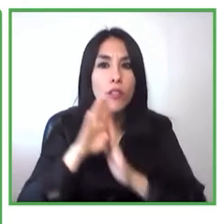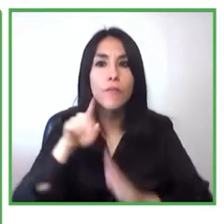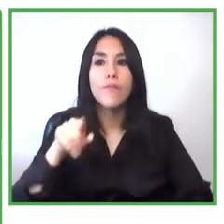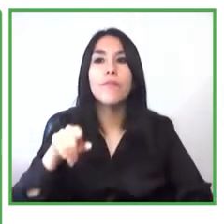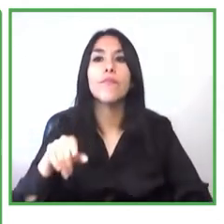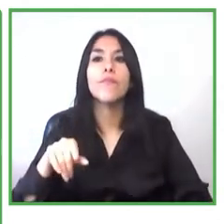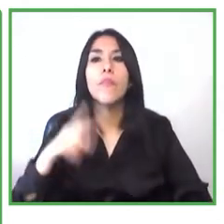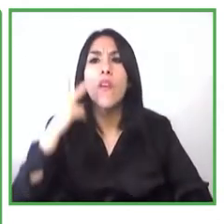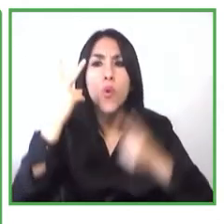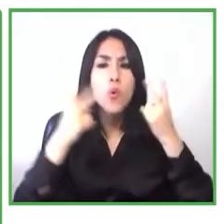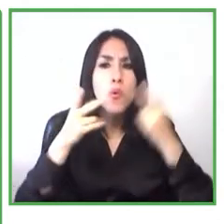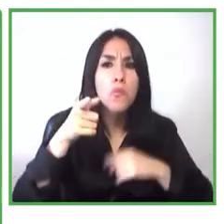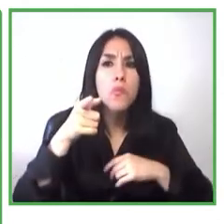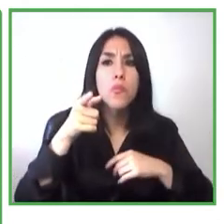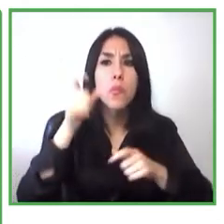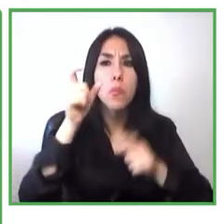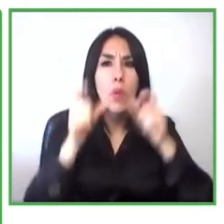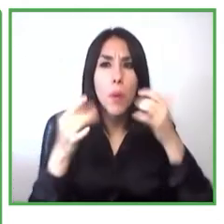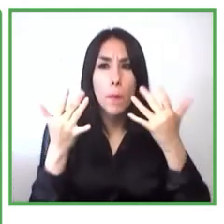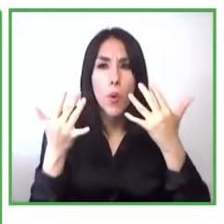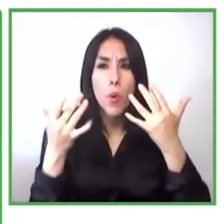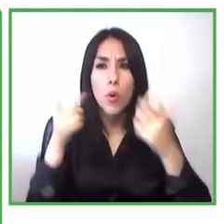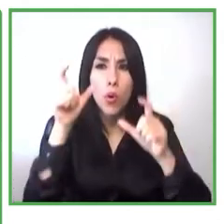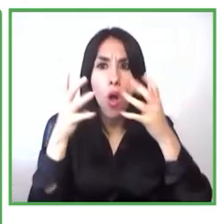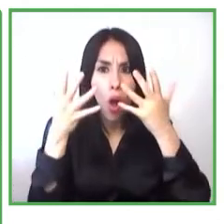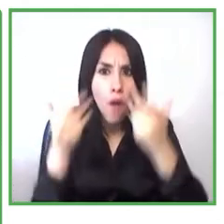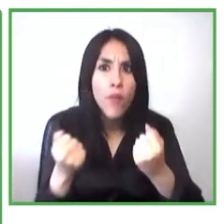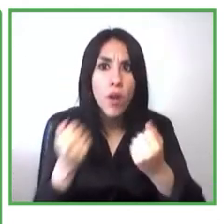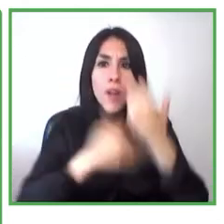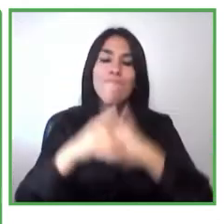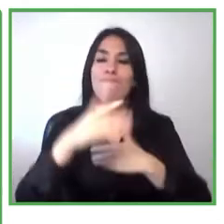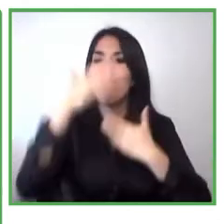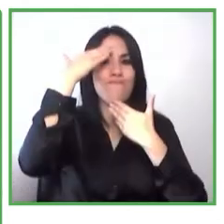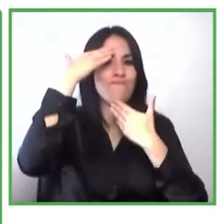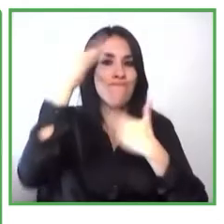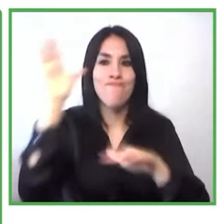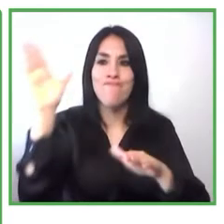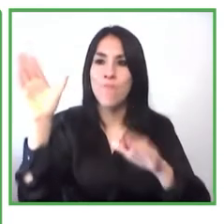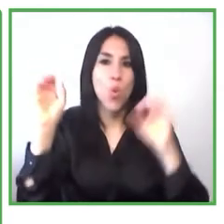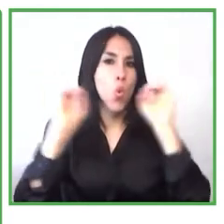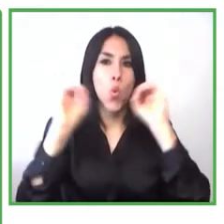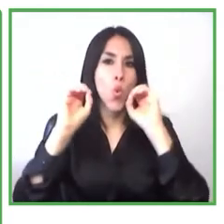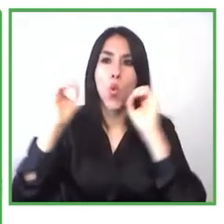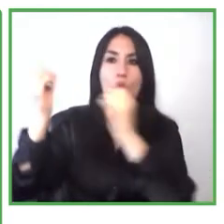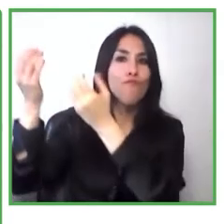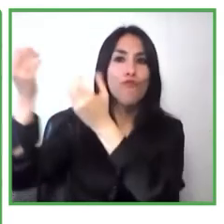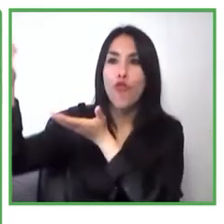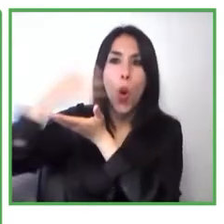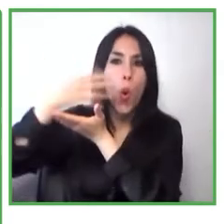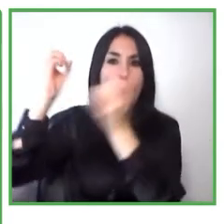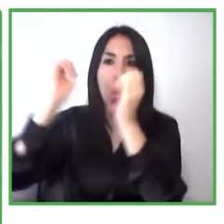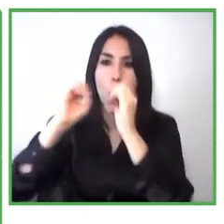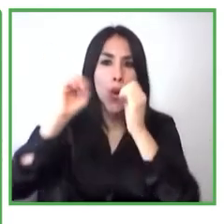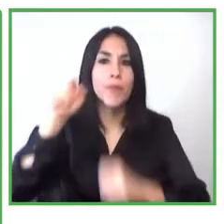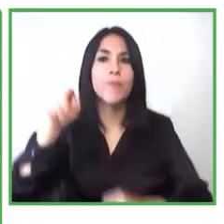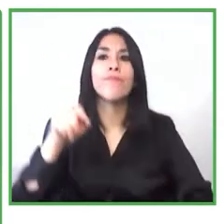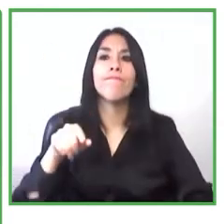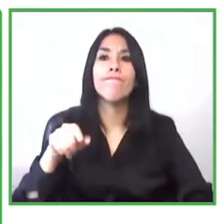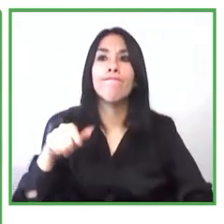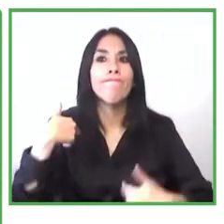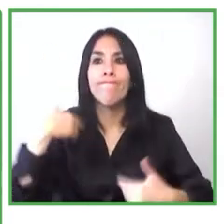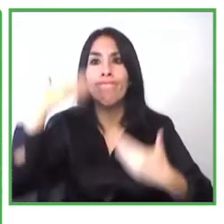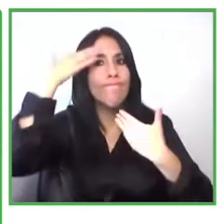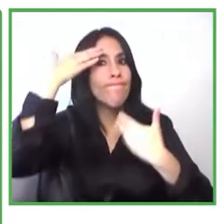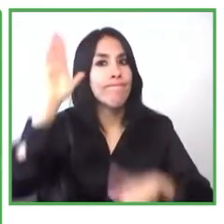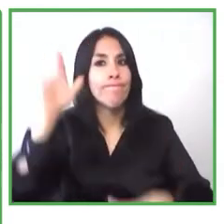con discapacidades o empresarias entonces entonces estamos trabajando juntos